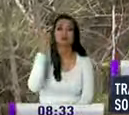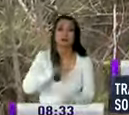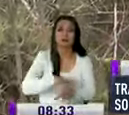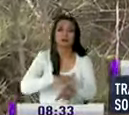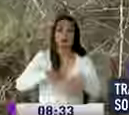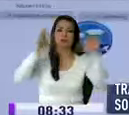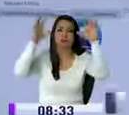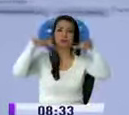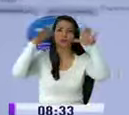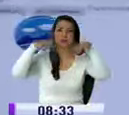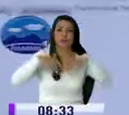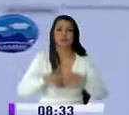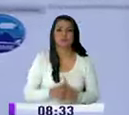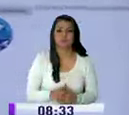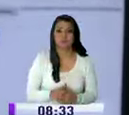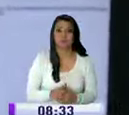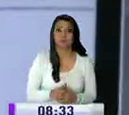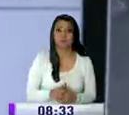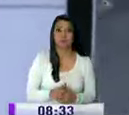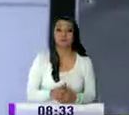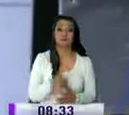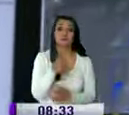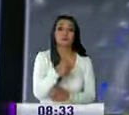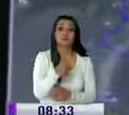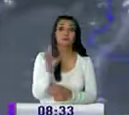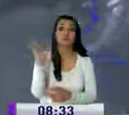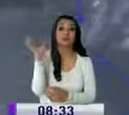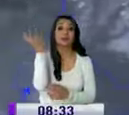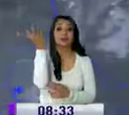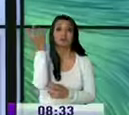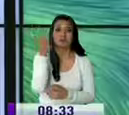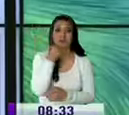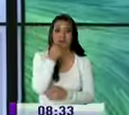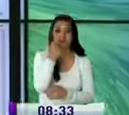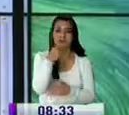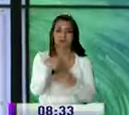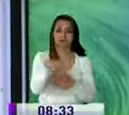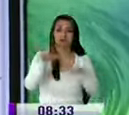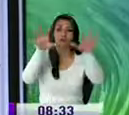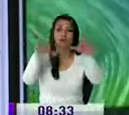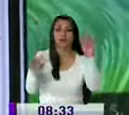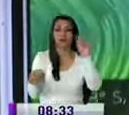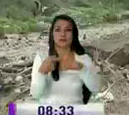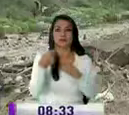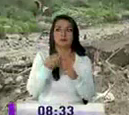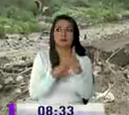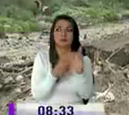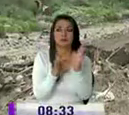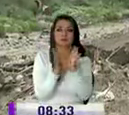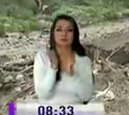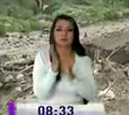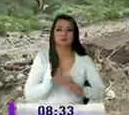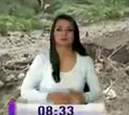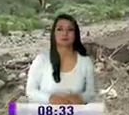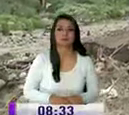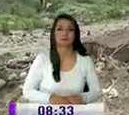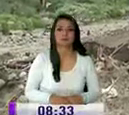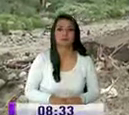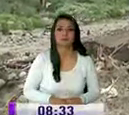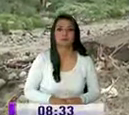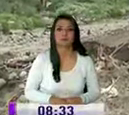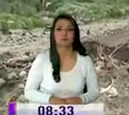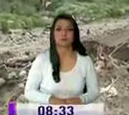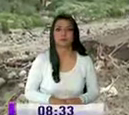intensas lluvias según reportes meteorológicos las precipitaciones se extenderán hasta el mes de abril informó Sofía